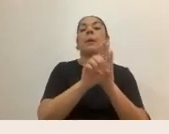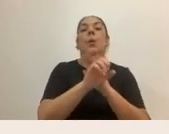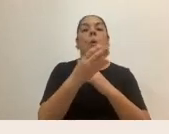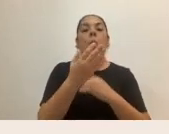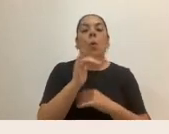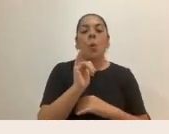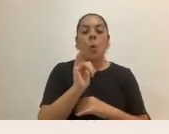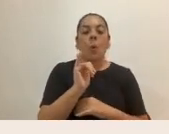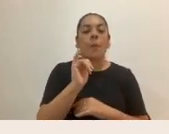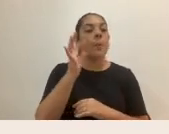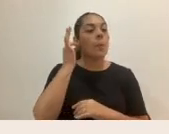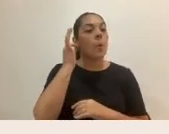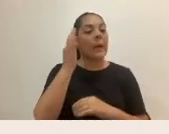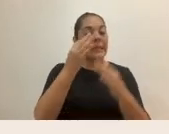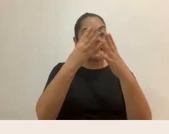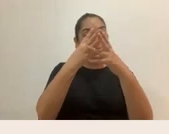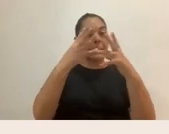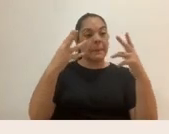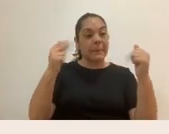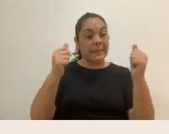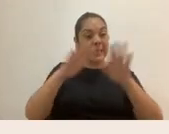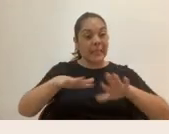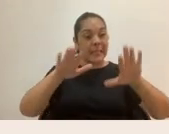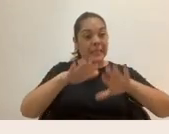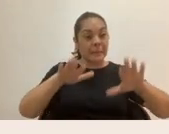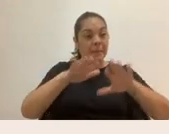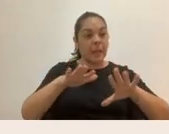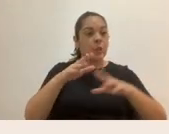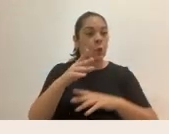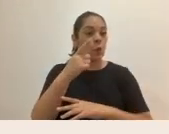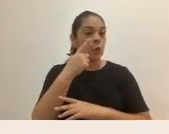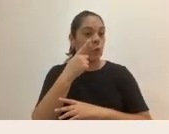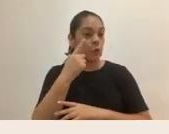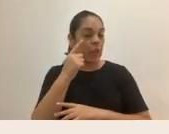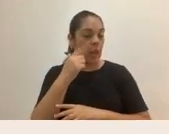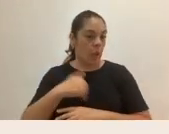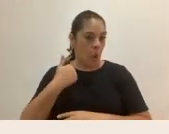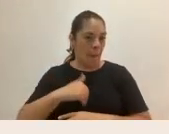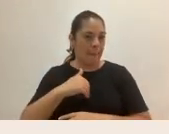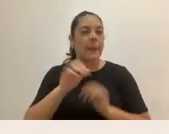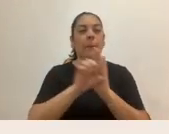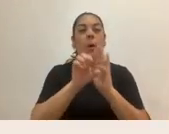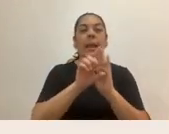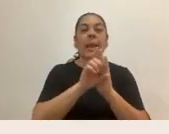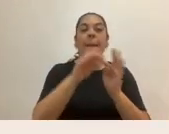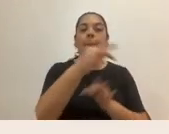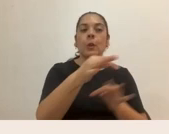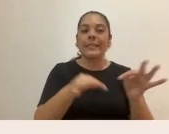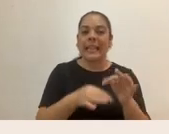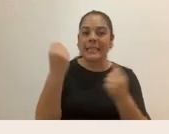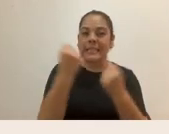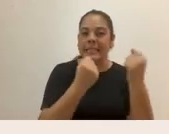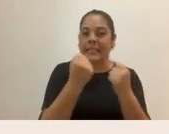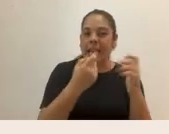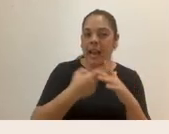masculinos. ¿Verdad? Y yo acá pongo el ejemplo del taller mecánico. O por ejemplo, en su momento cuando hay que ir a Riteve. ¿Verdad?